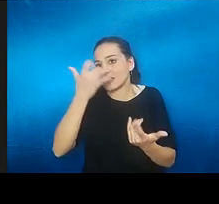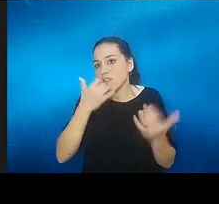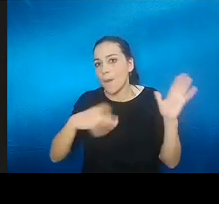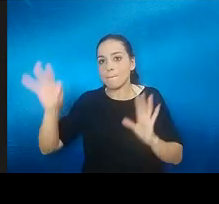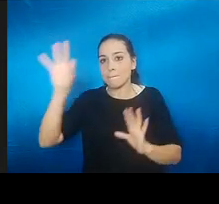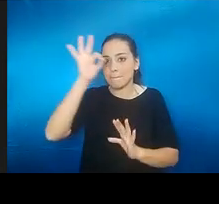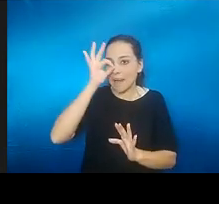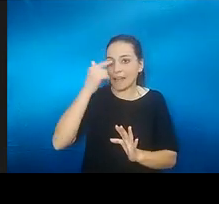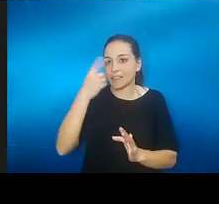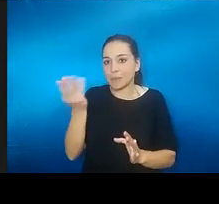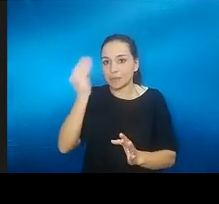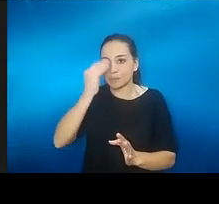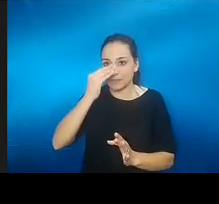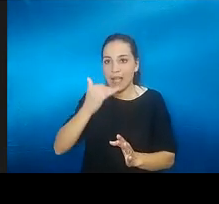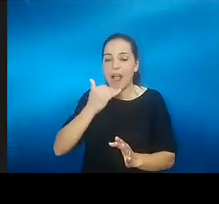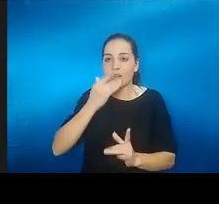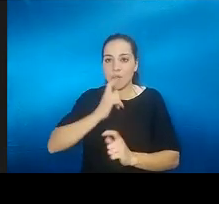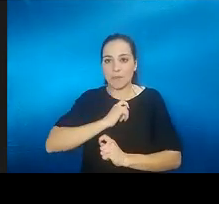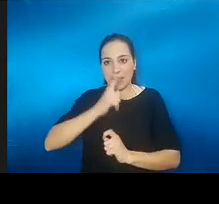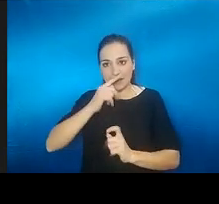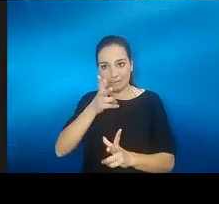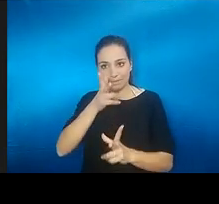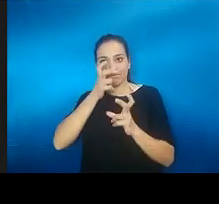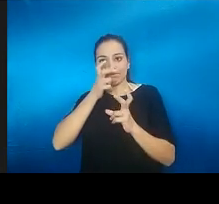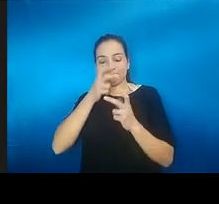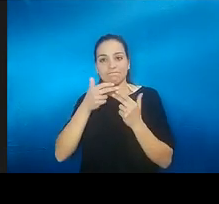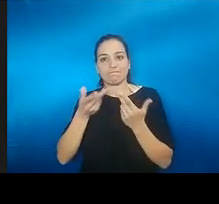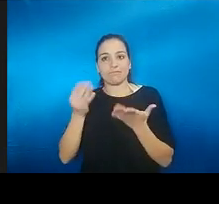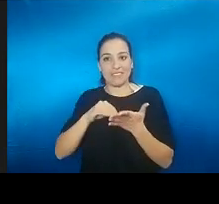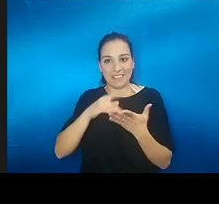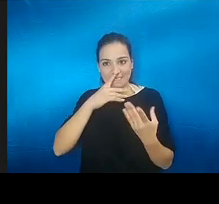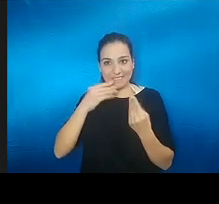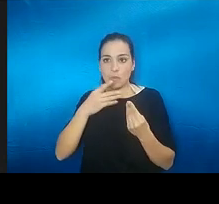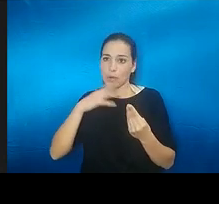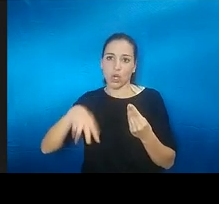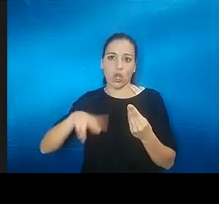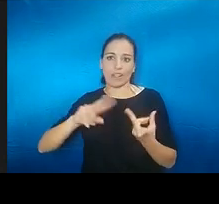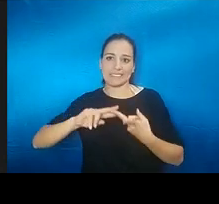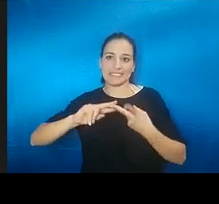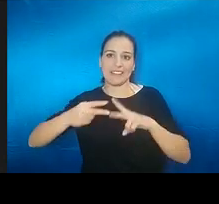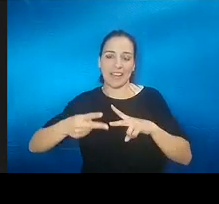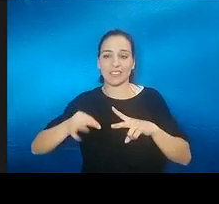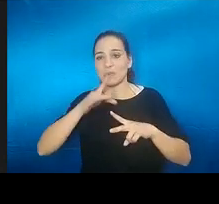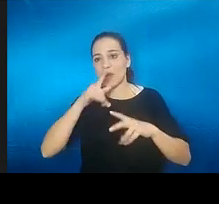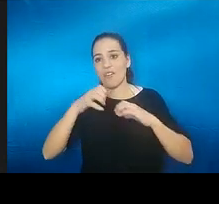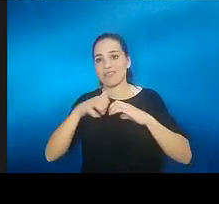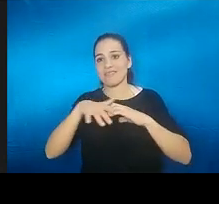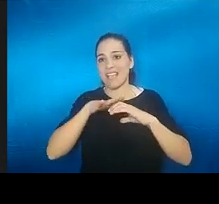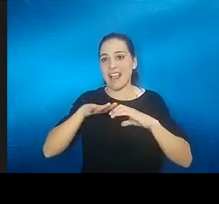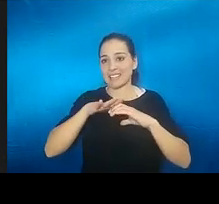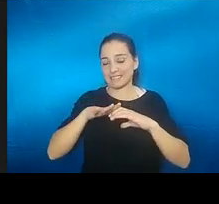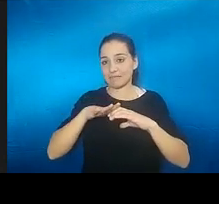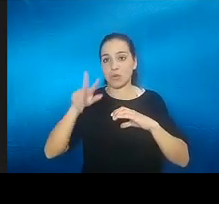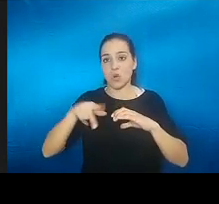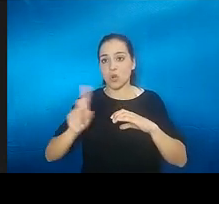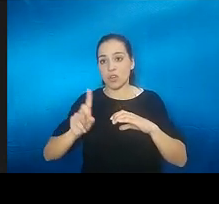sabiendo que no es congénito es uno por un accidente y la pérdida auditiva es otra parte eso ha sido súbito